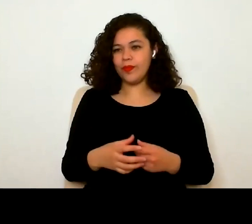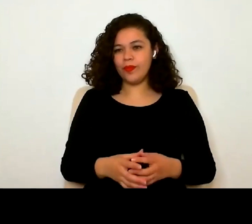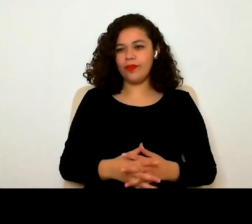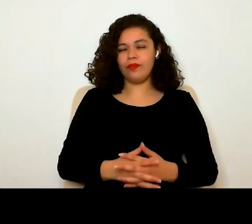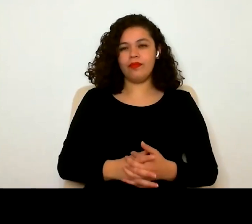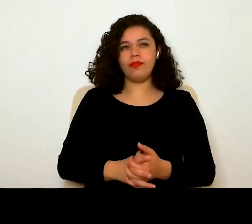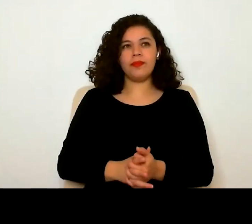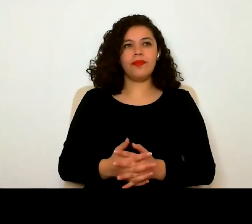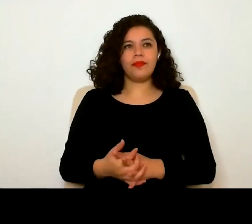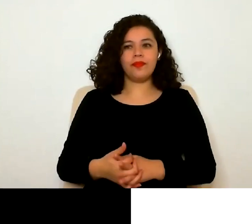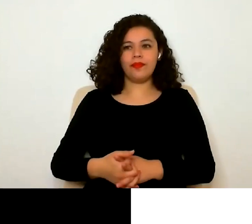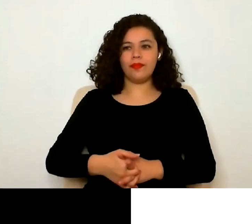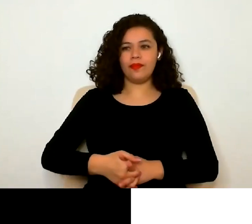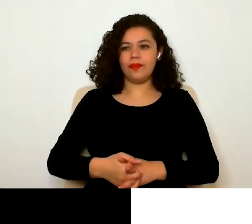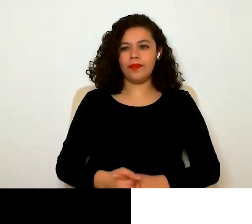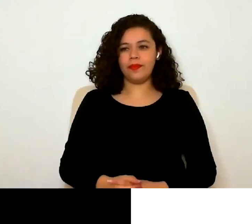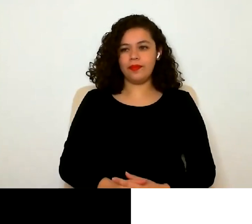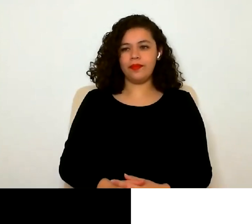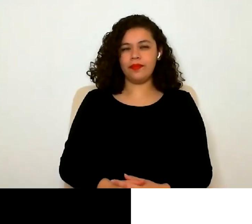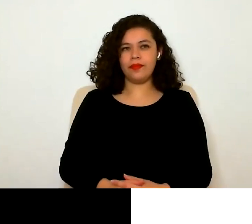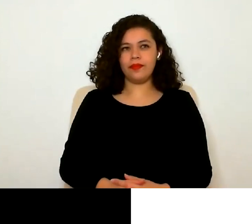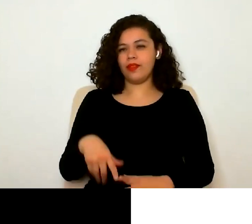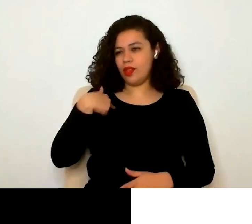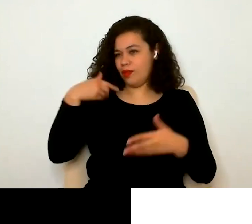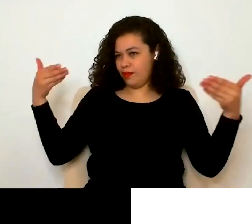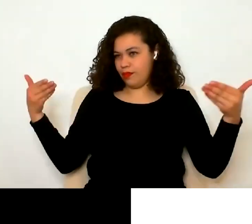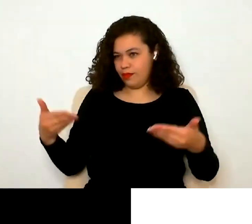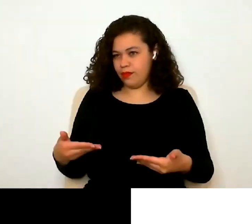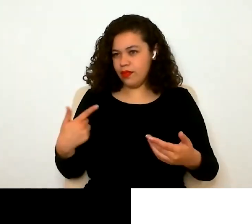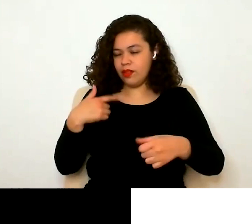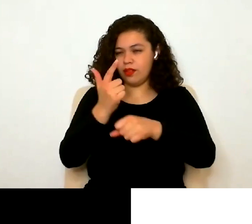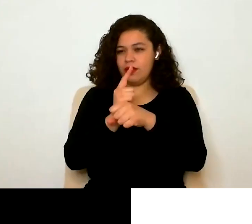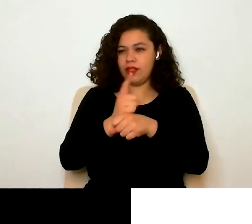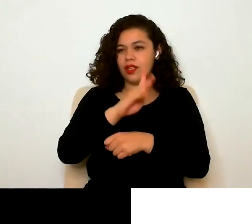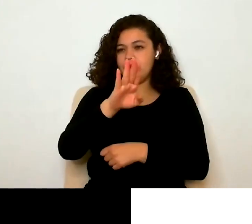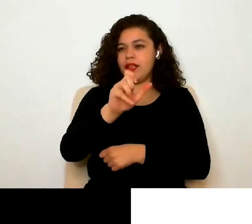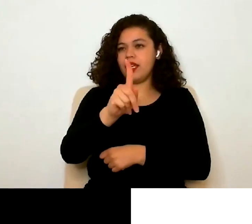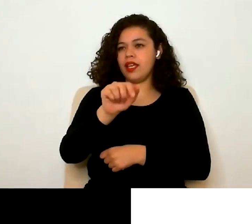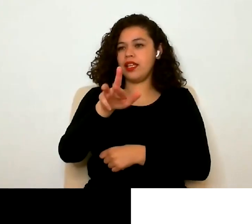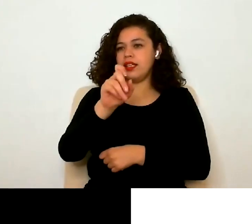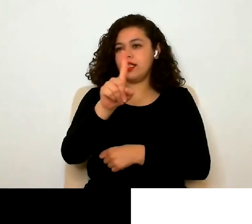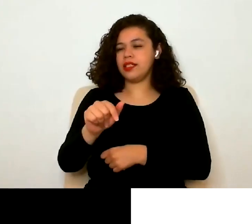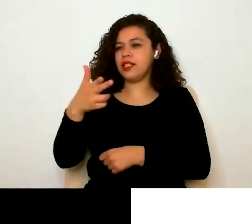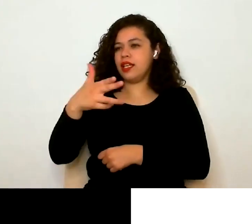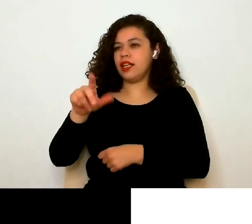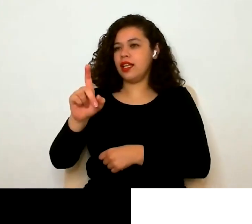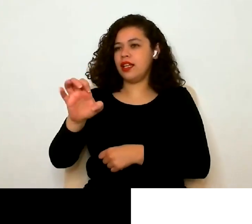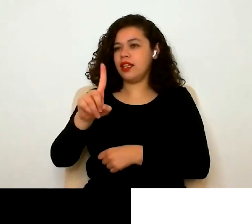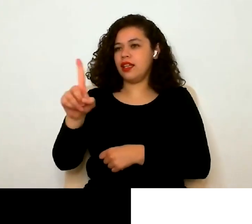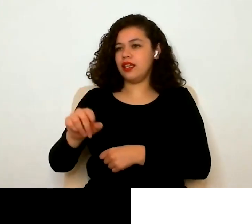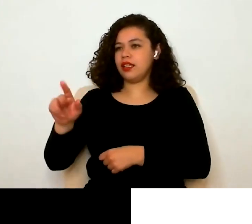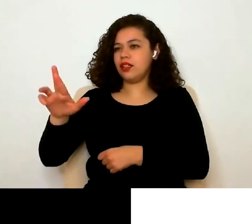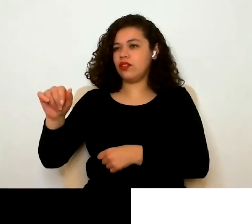Un momentito. Me presento, soy la licenciada Beatriz Hernández Rodríguez y soy la jefa de